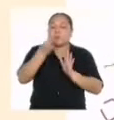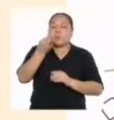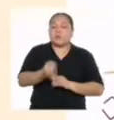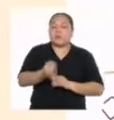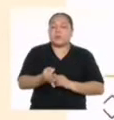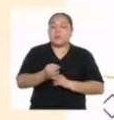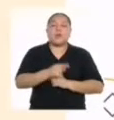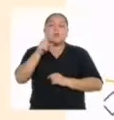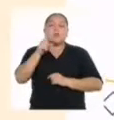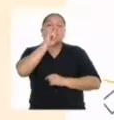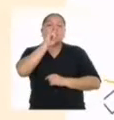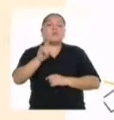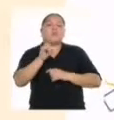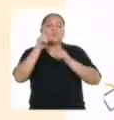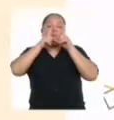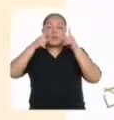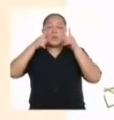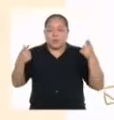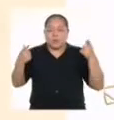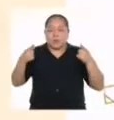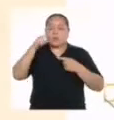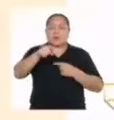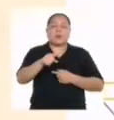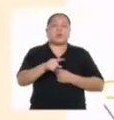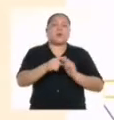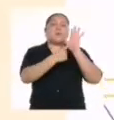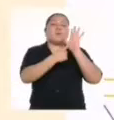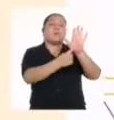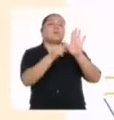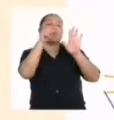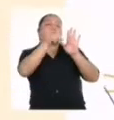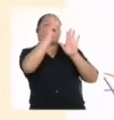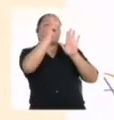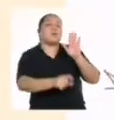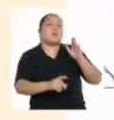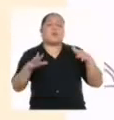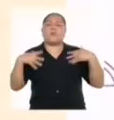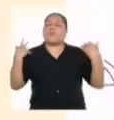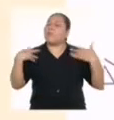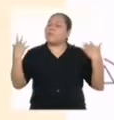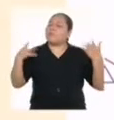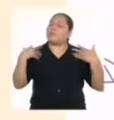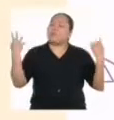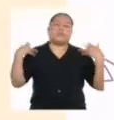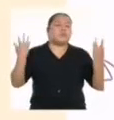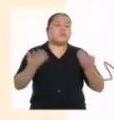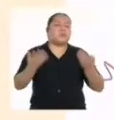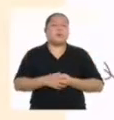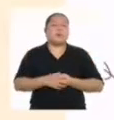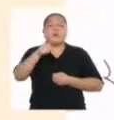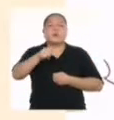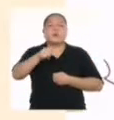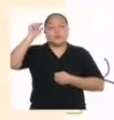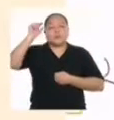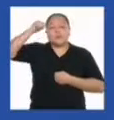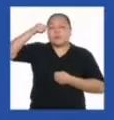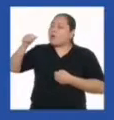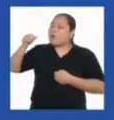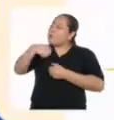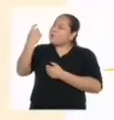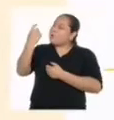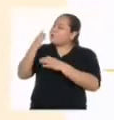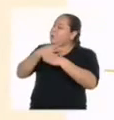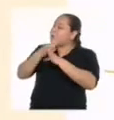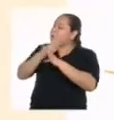Es un uso de lenguaje para decir que alguien estaba muy feliz. ¿Nos podría recordar otras figuras literarias o retóricas?